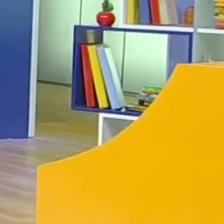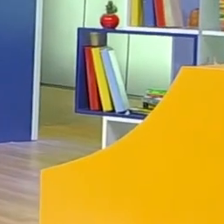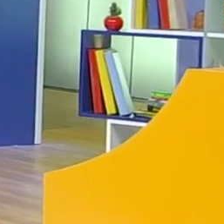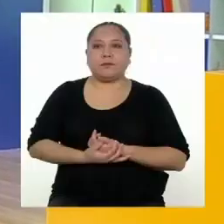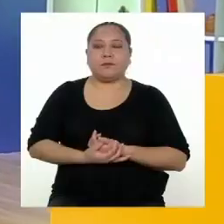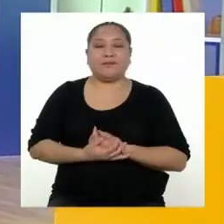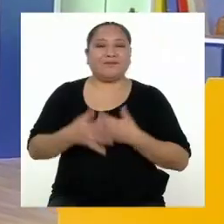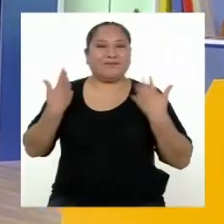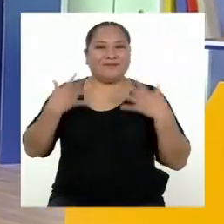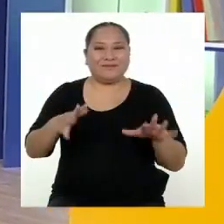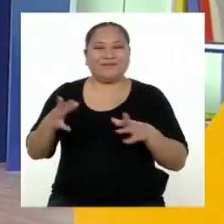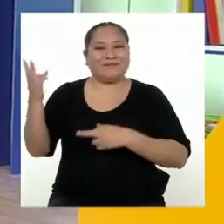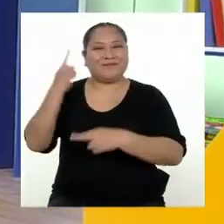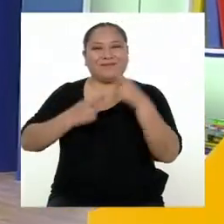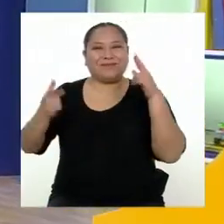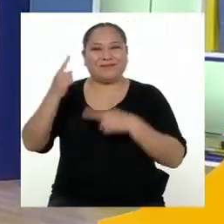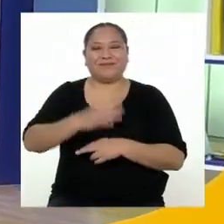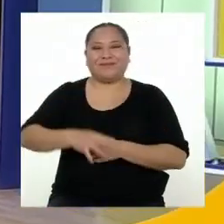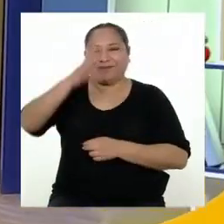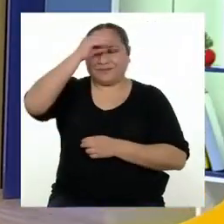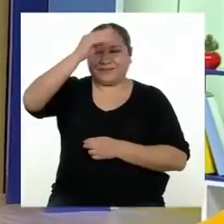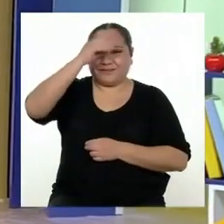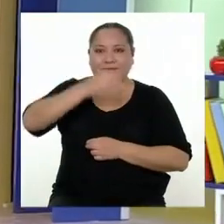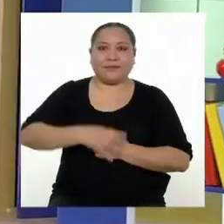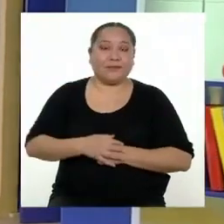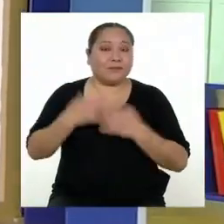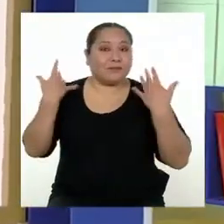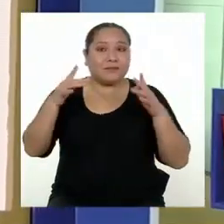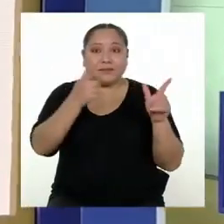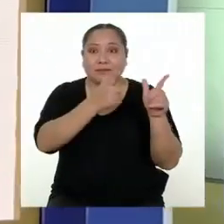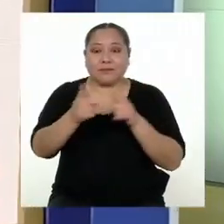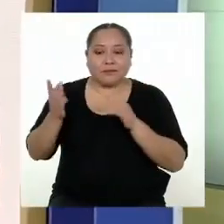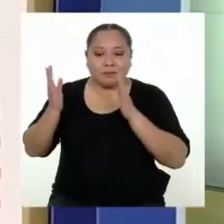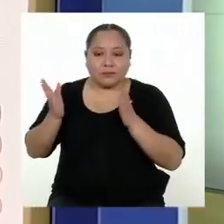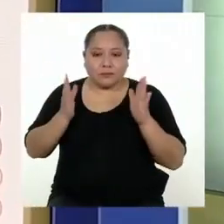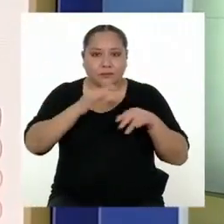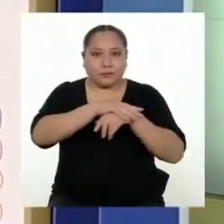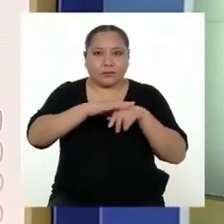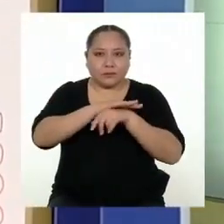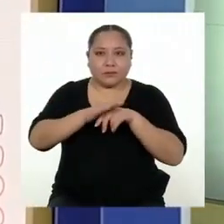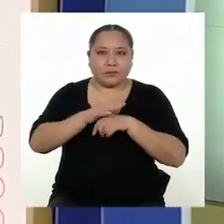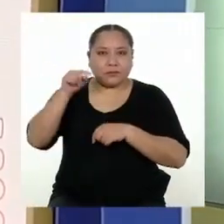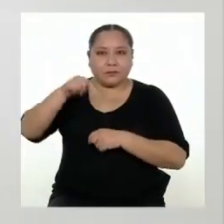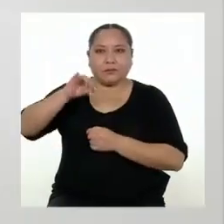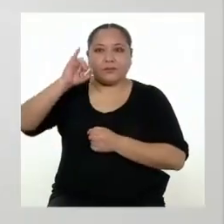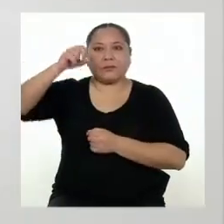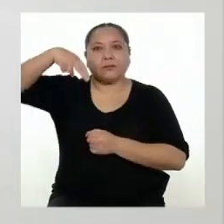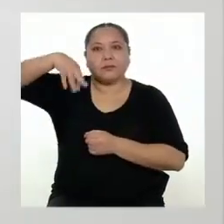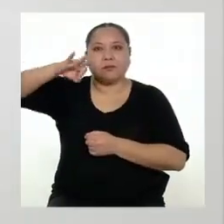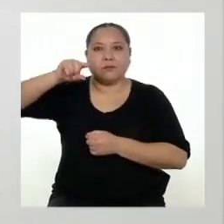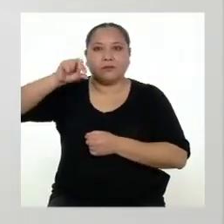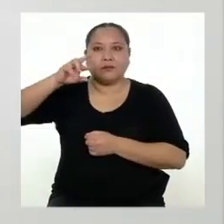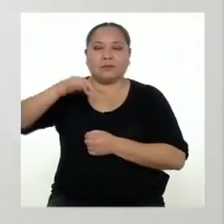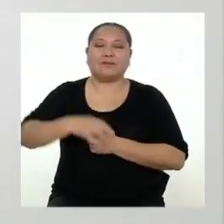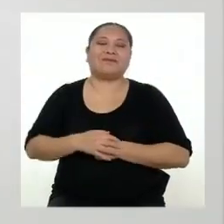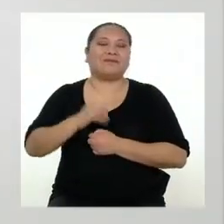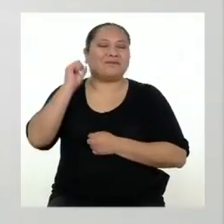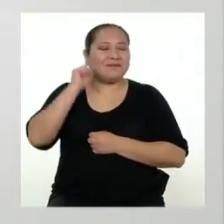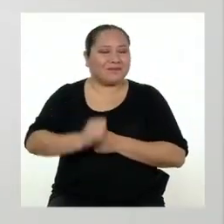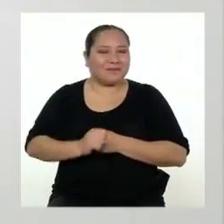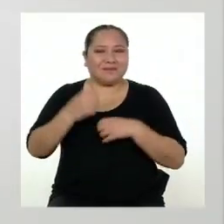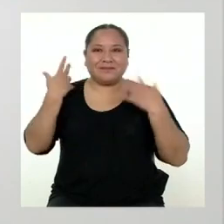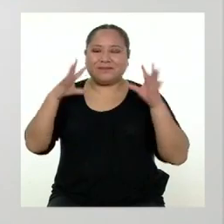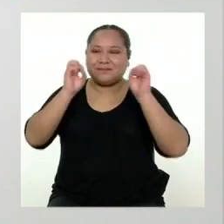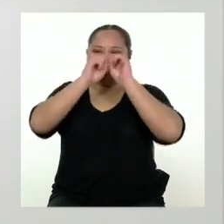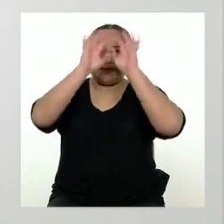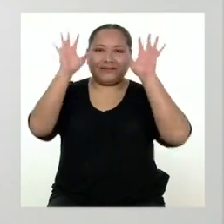Y aquí estamos de vuelta, chicas y chicos. ¿Están listos para planificar nuestra infografía? Así es. Ya